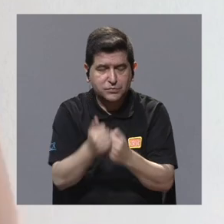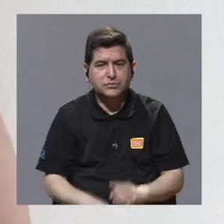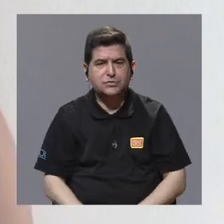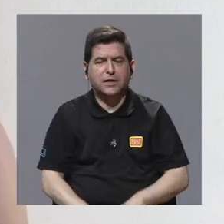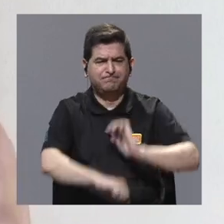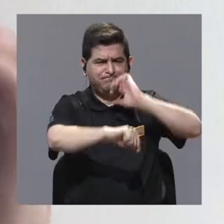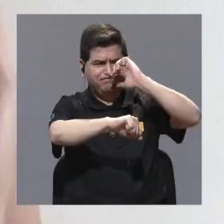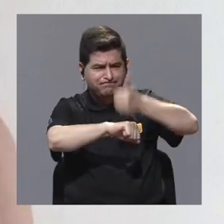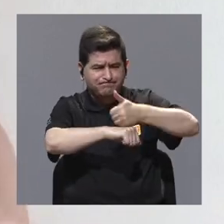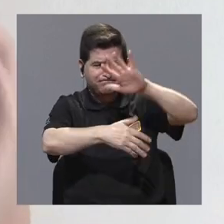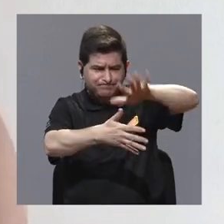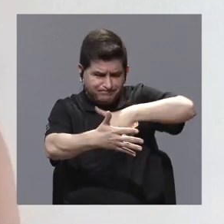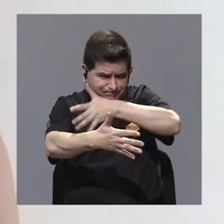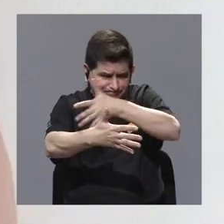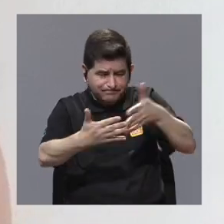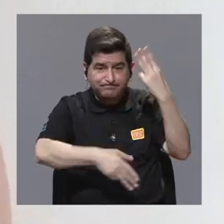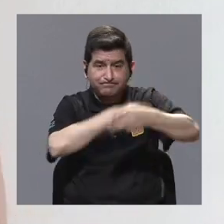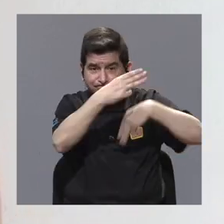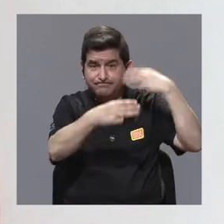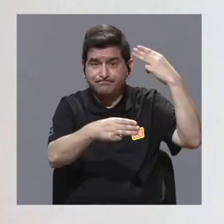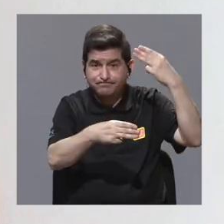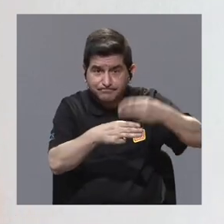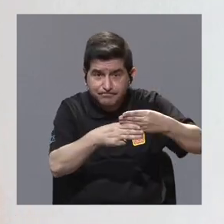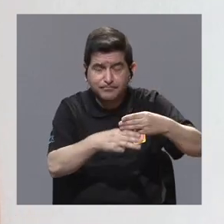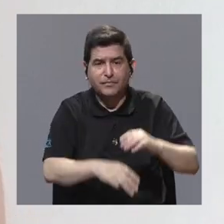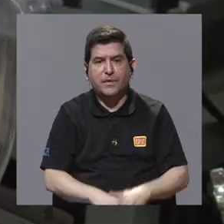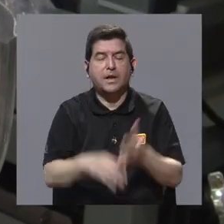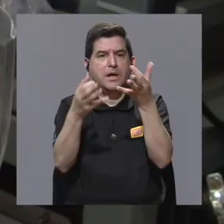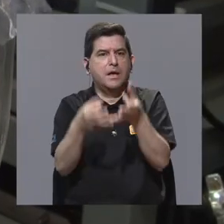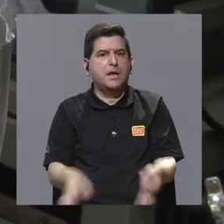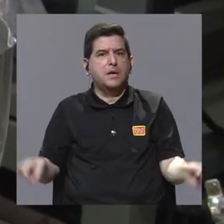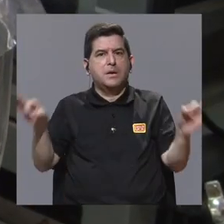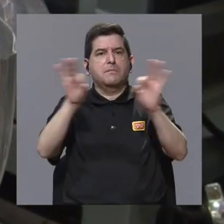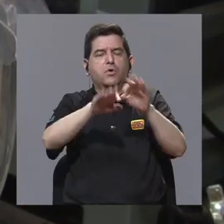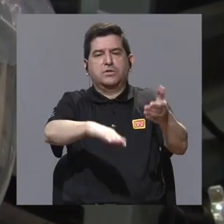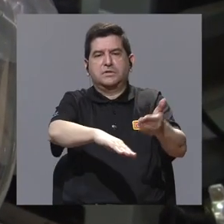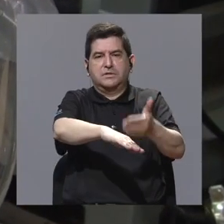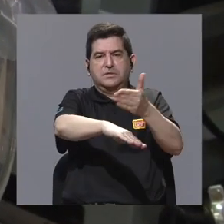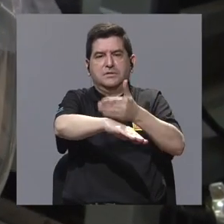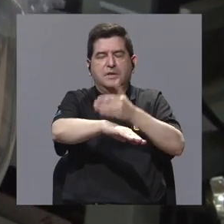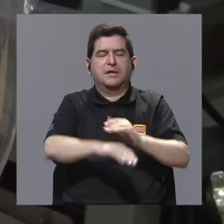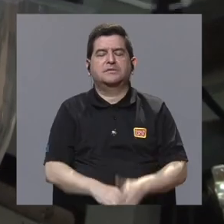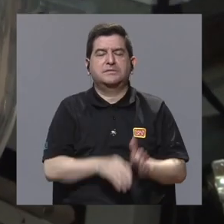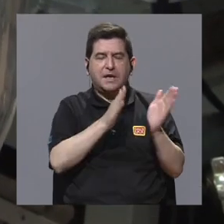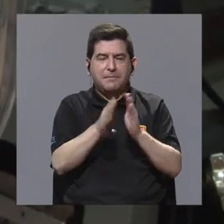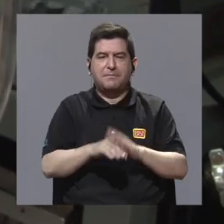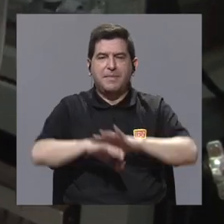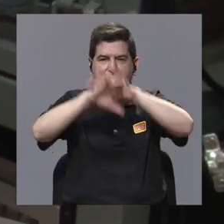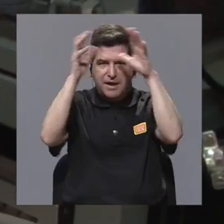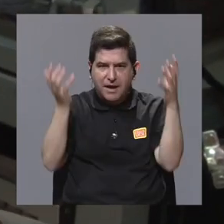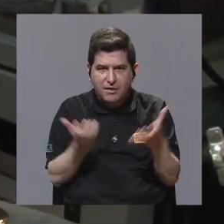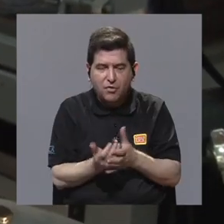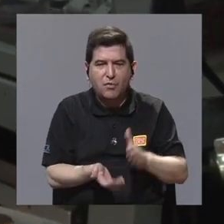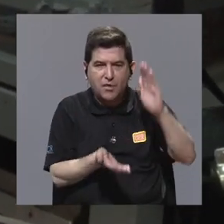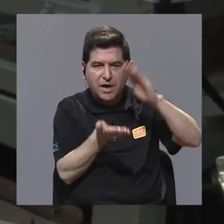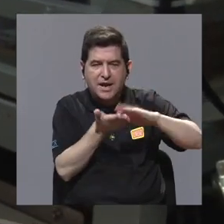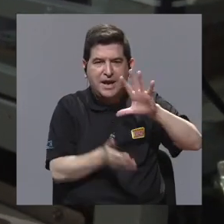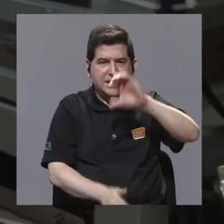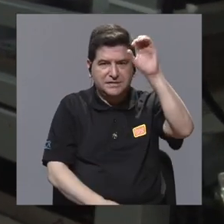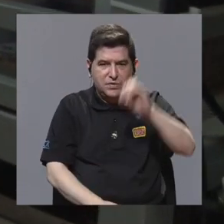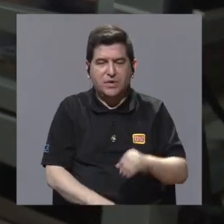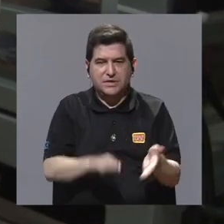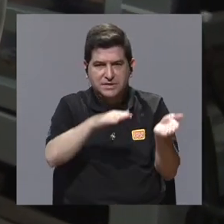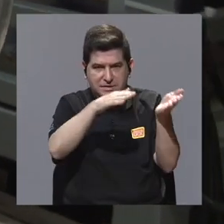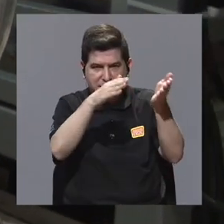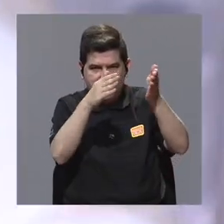lograron posicionar en la agenda mundial la importancia de avanzar un plan global para reducir al